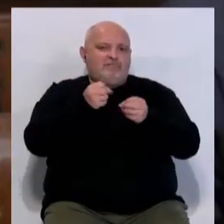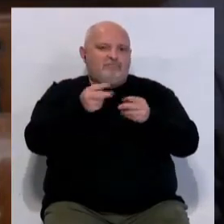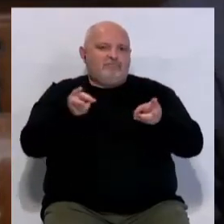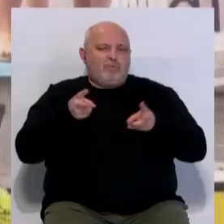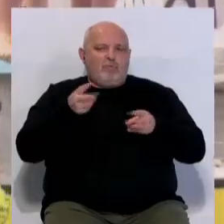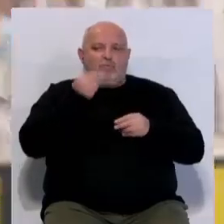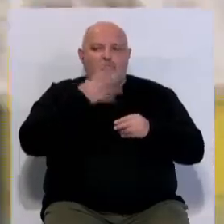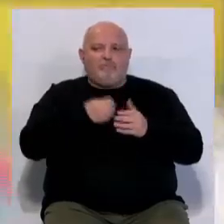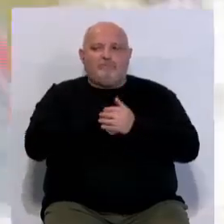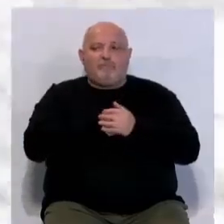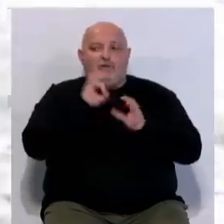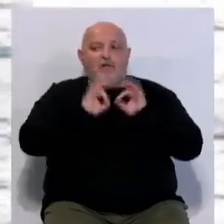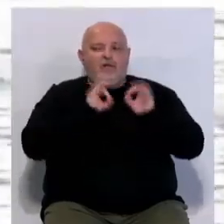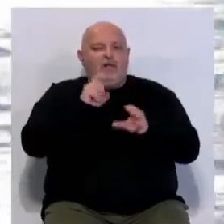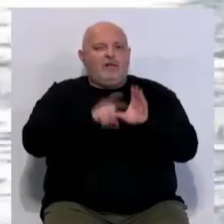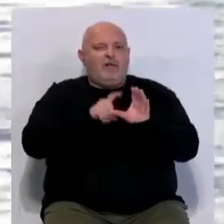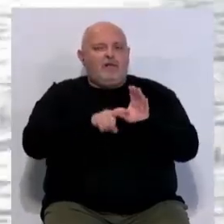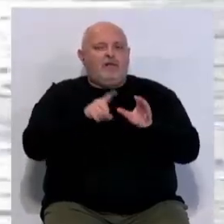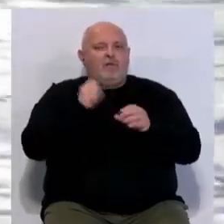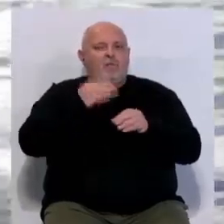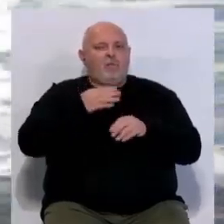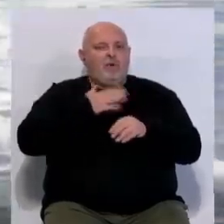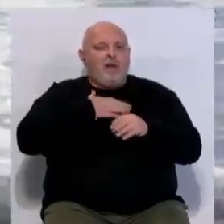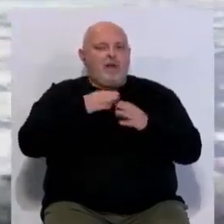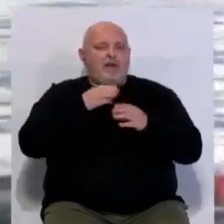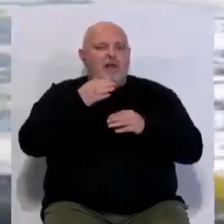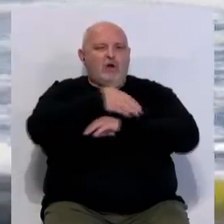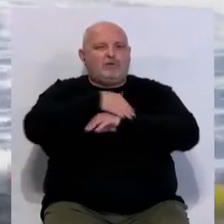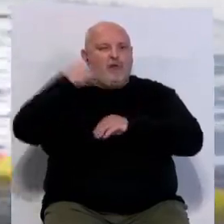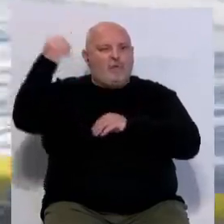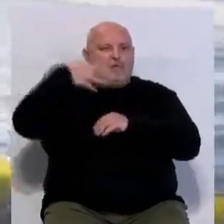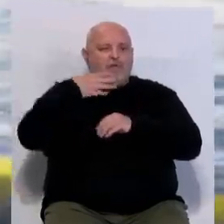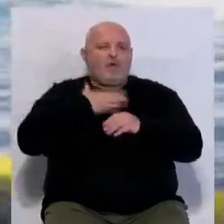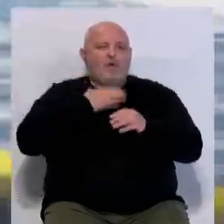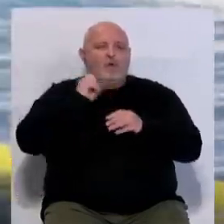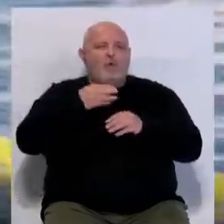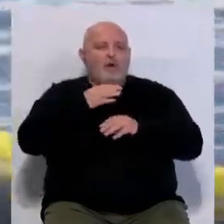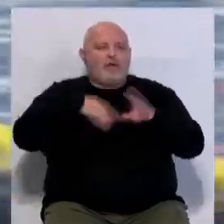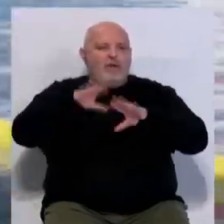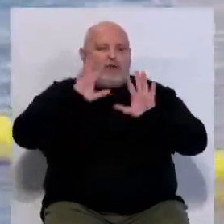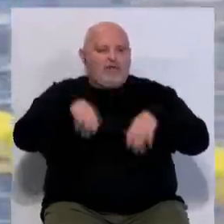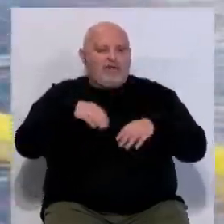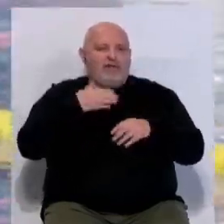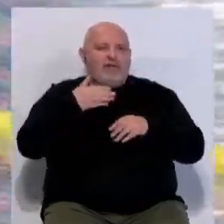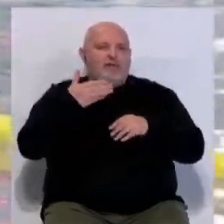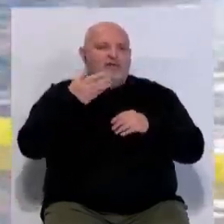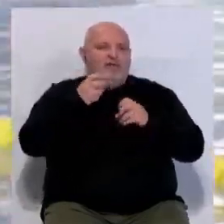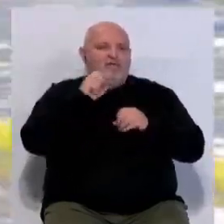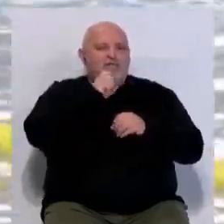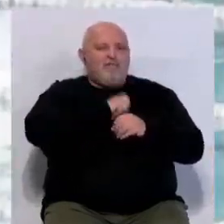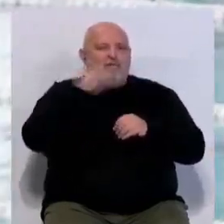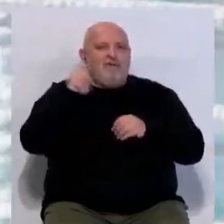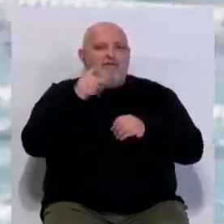que también es una joya. En la organización ha participado el Club Deportivo Costa de la Luz, el Club Natación Cádiz, Brazadas Solidarias, la